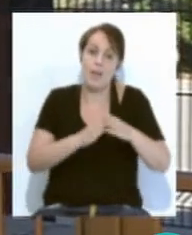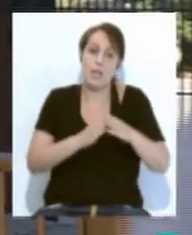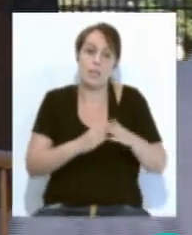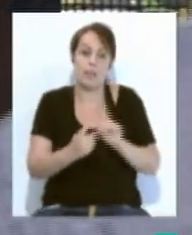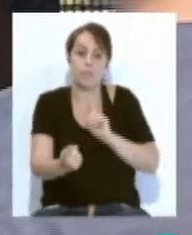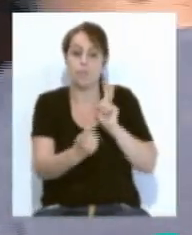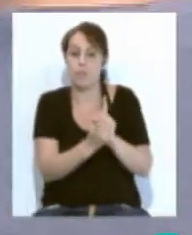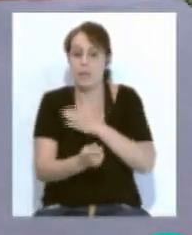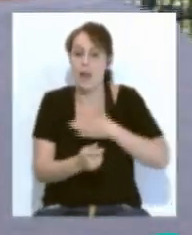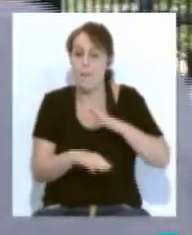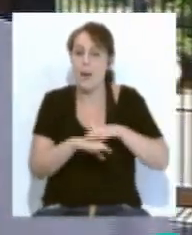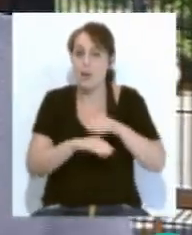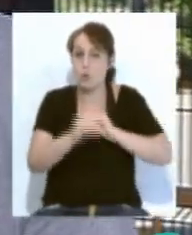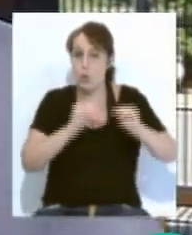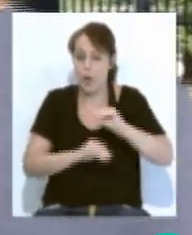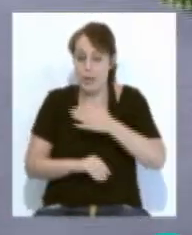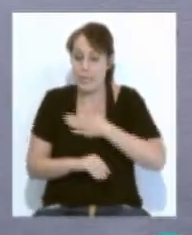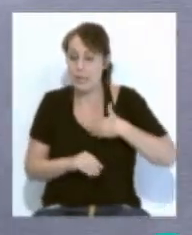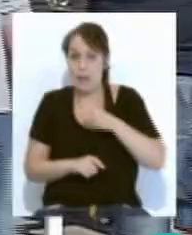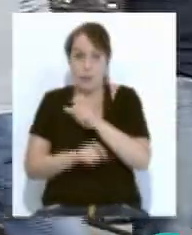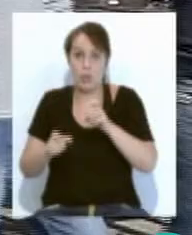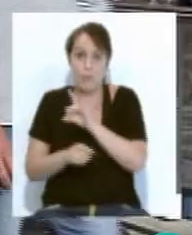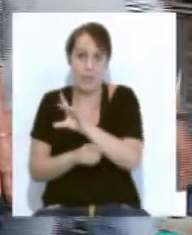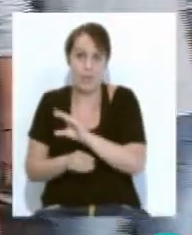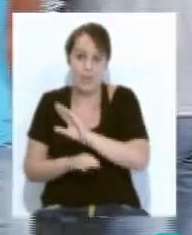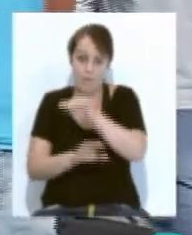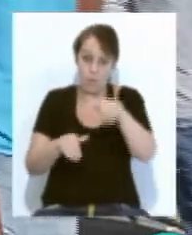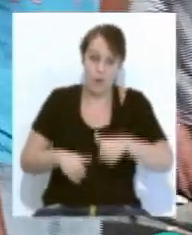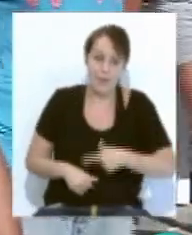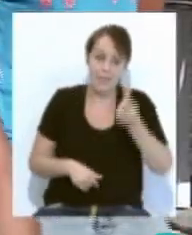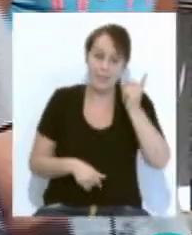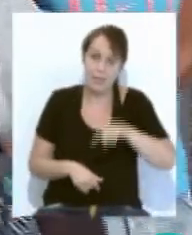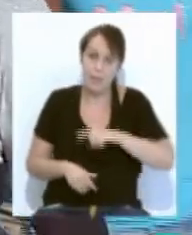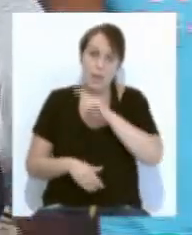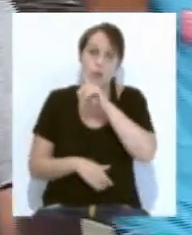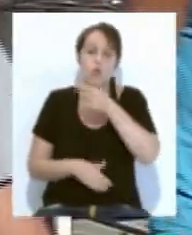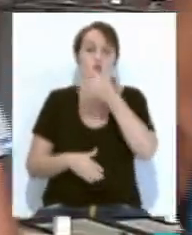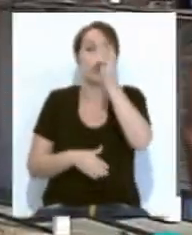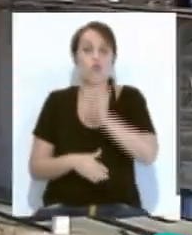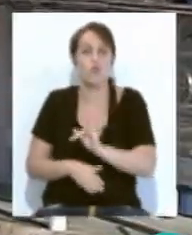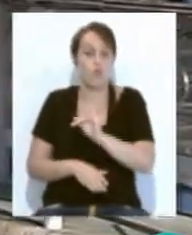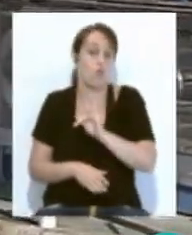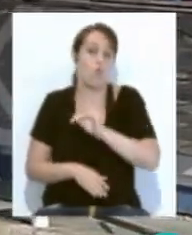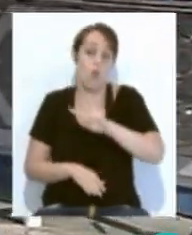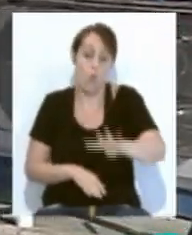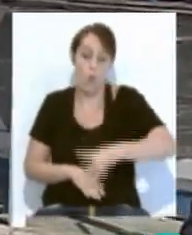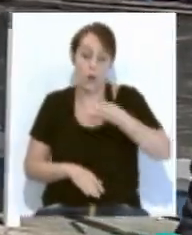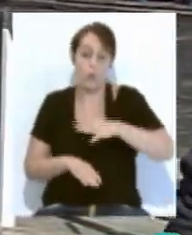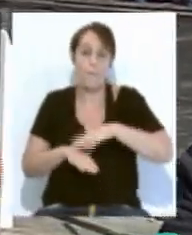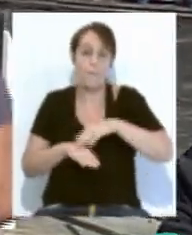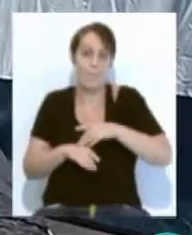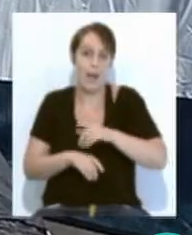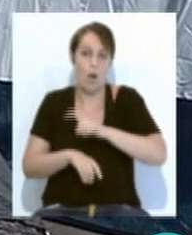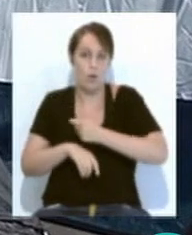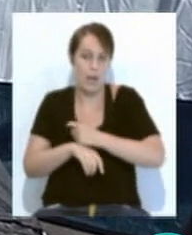proponen la reincorporación de los despedidos y la puesta en marcha de un cuarto turno que evitaría las horas extras. Metan un